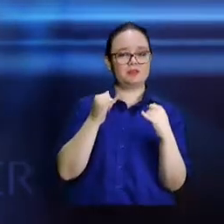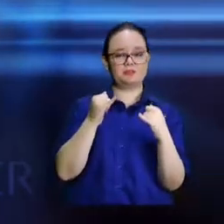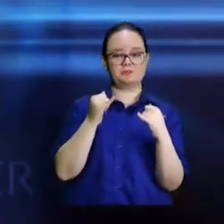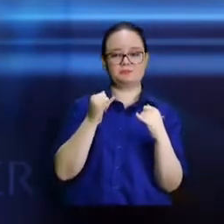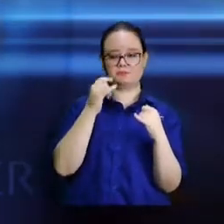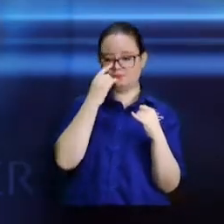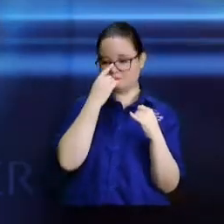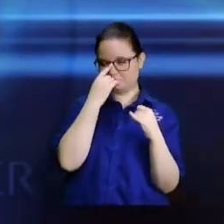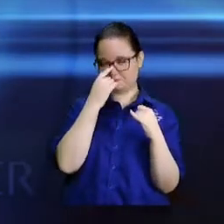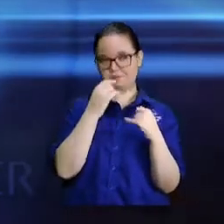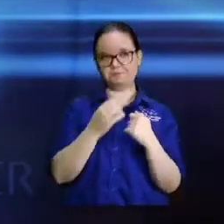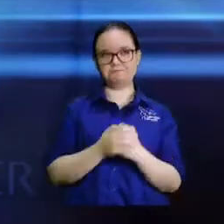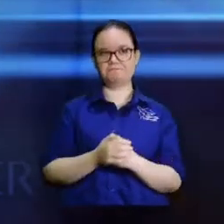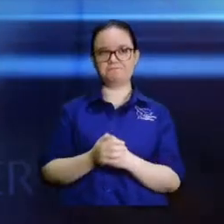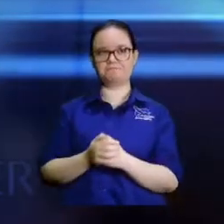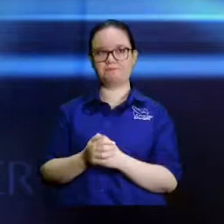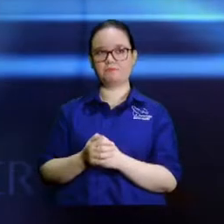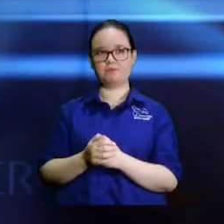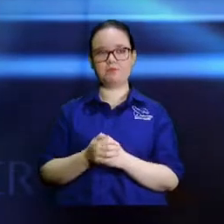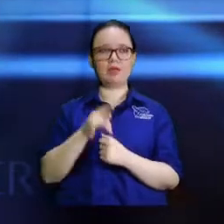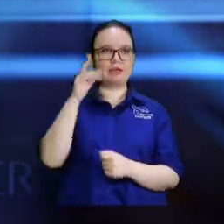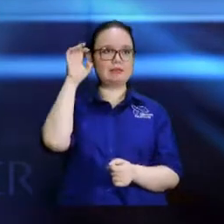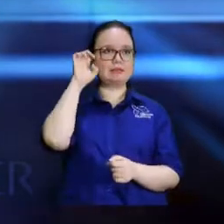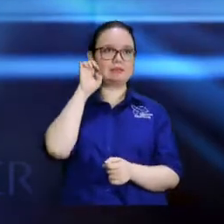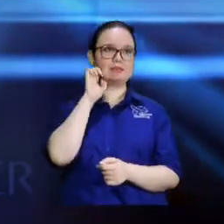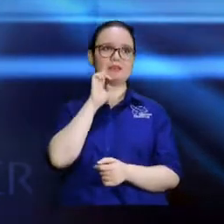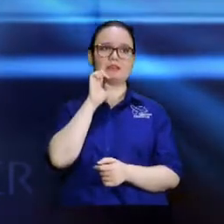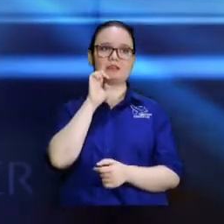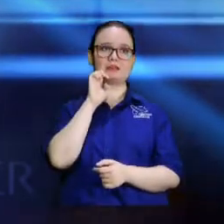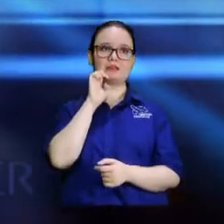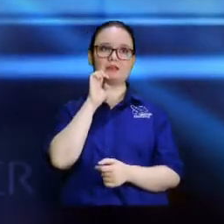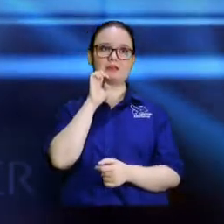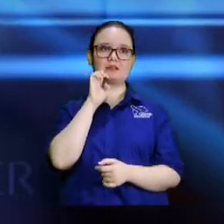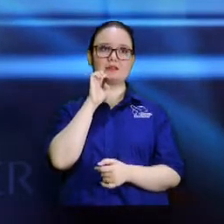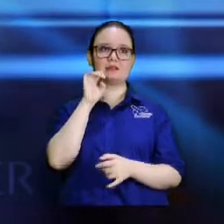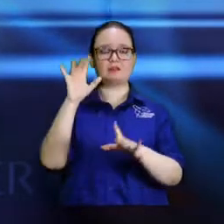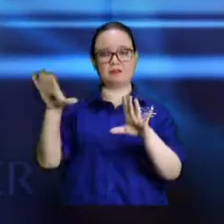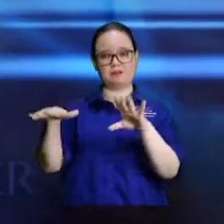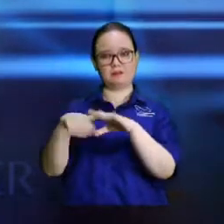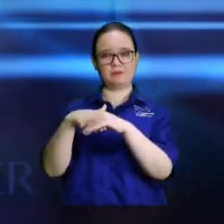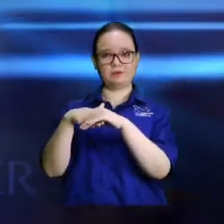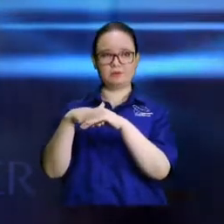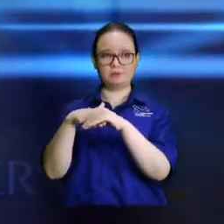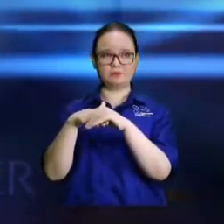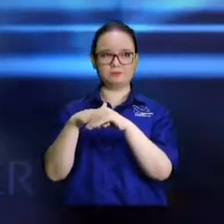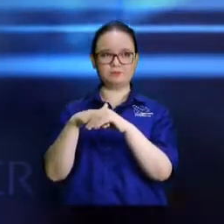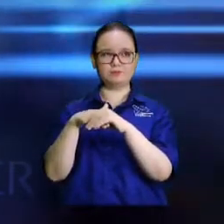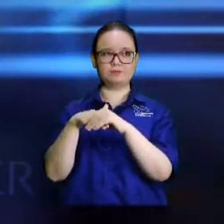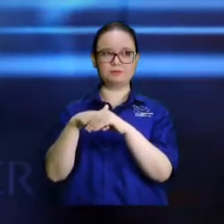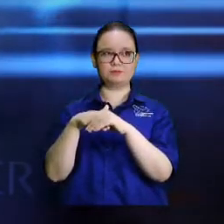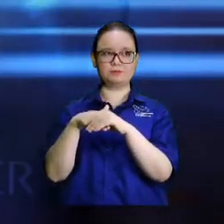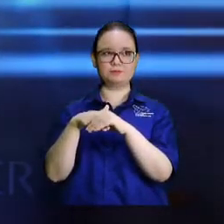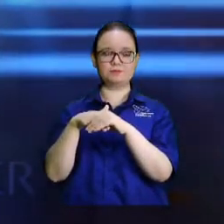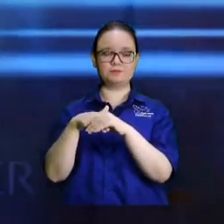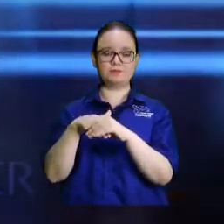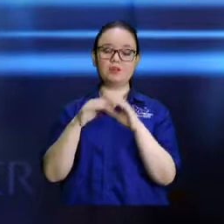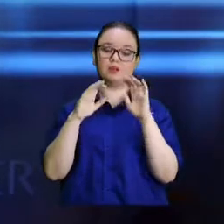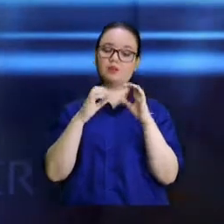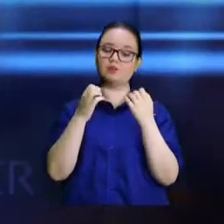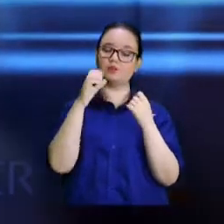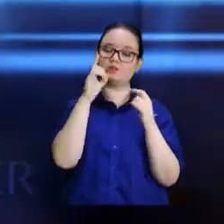aquí, espero que sí. Esther, que es la boda. Entonces, es una